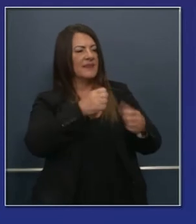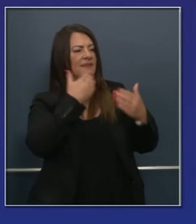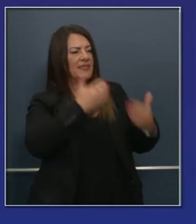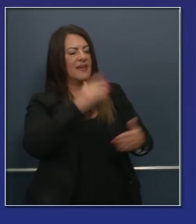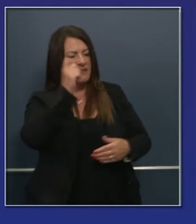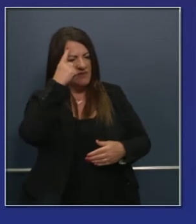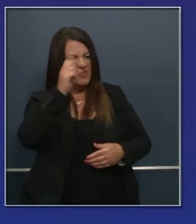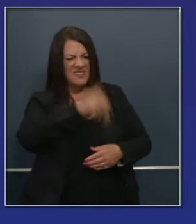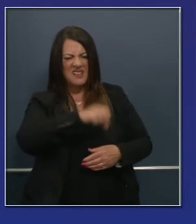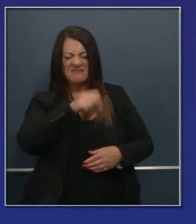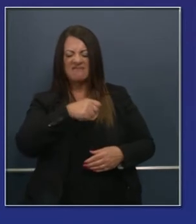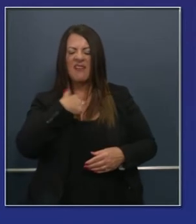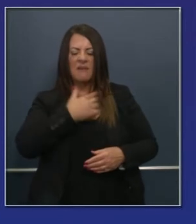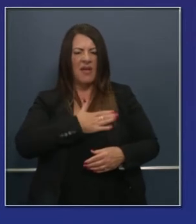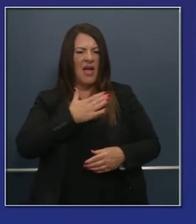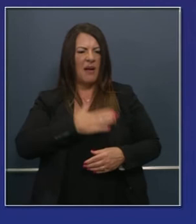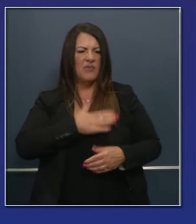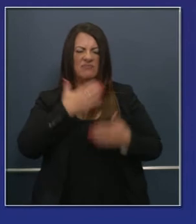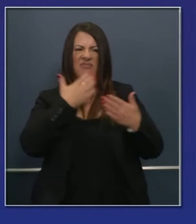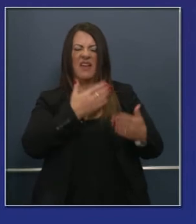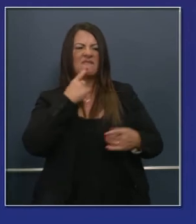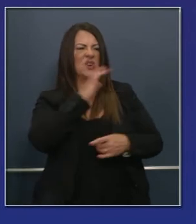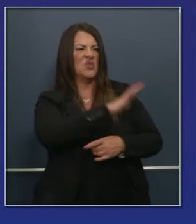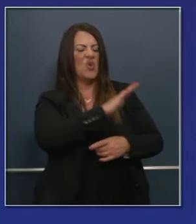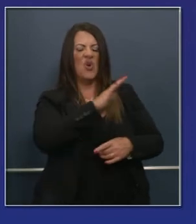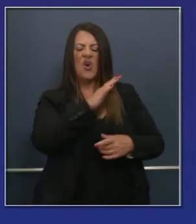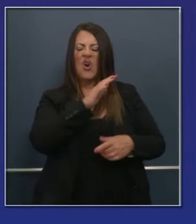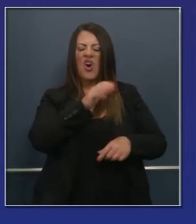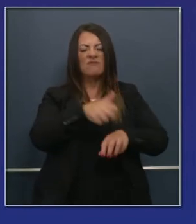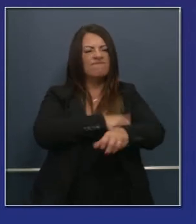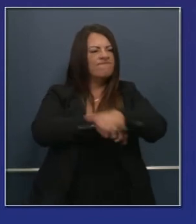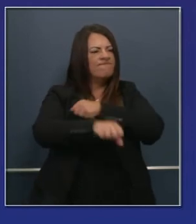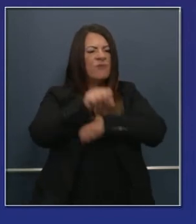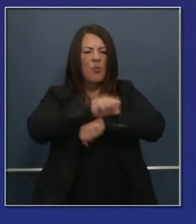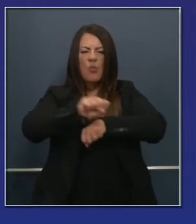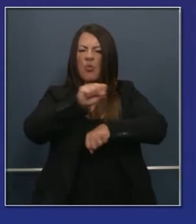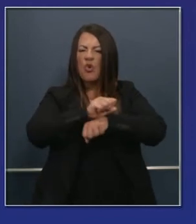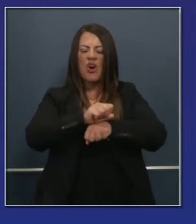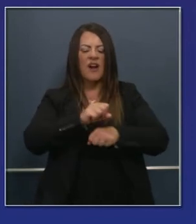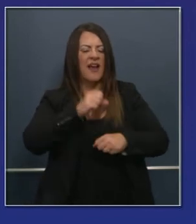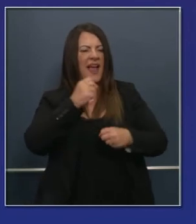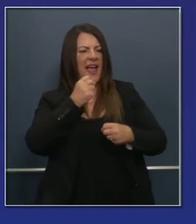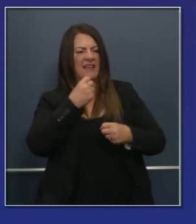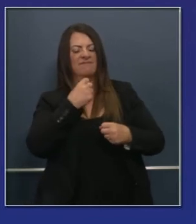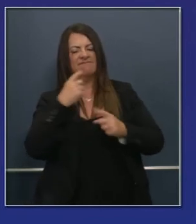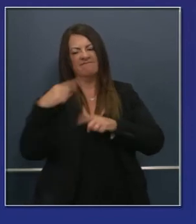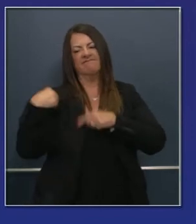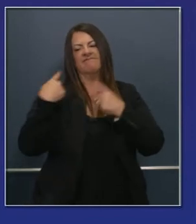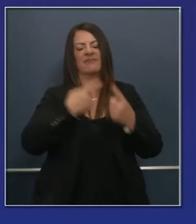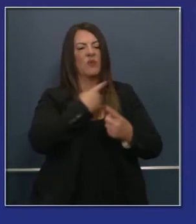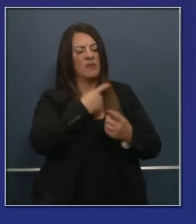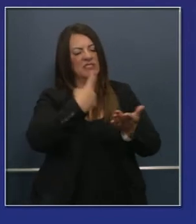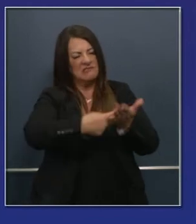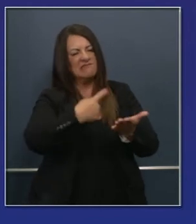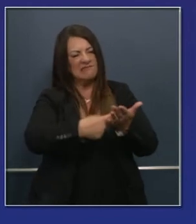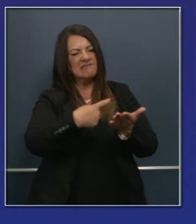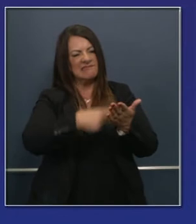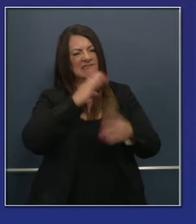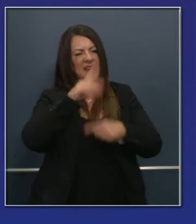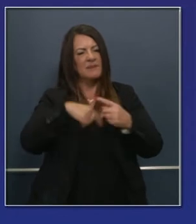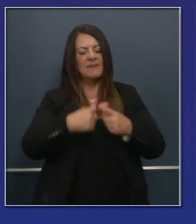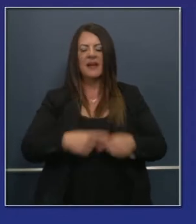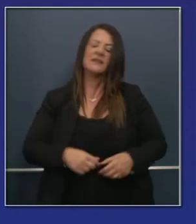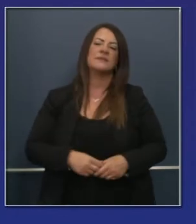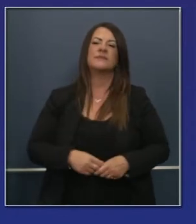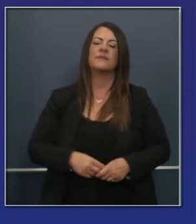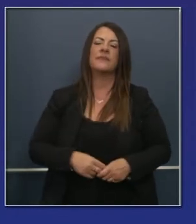Con mucho gusto lo puedo hacer. Muchas gracias, señor presidente, por todo lo que está haciendo para movernos hacia el futuro acerca de todo lo que